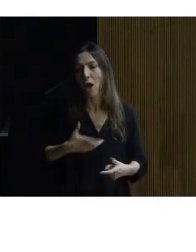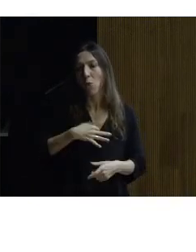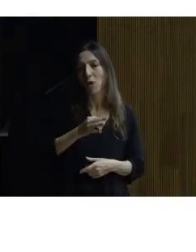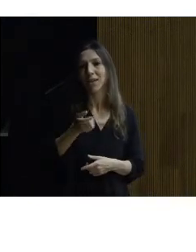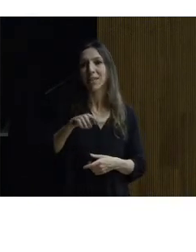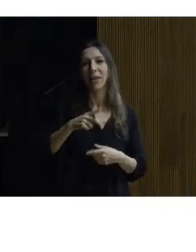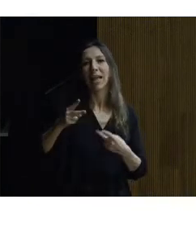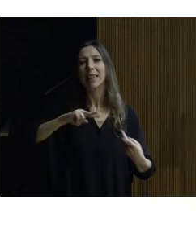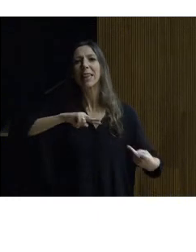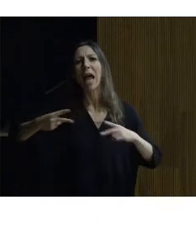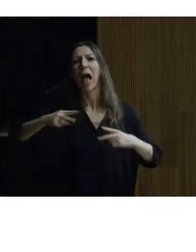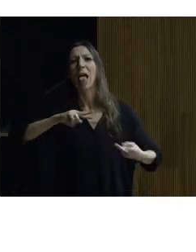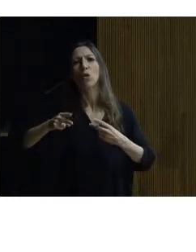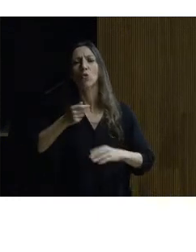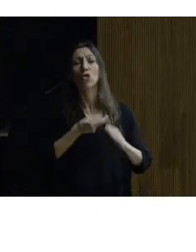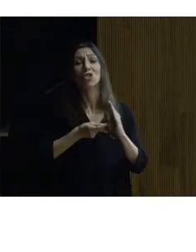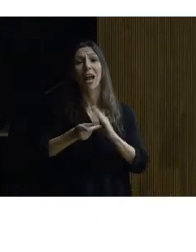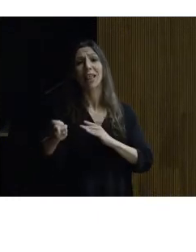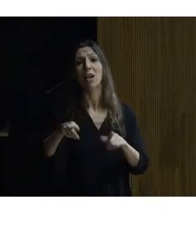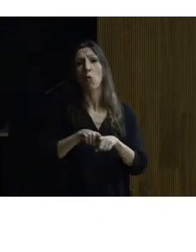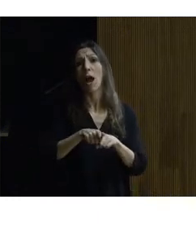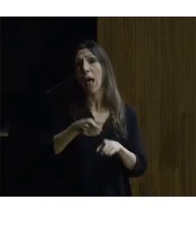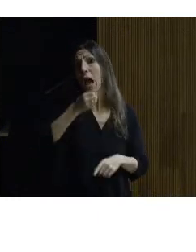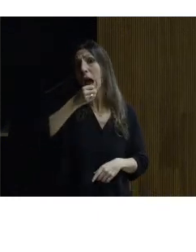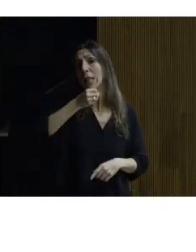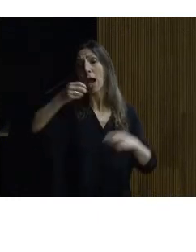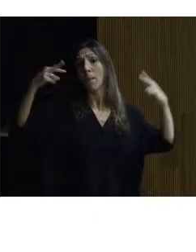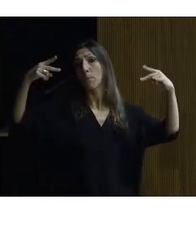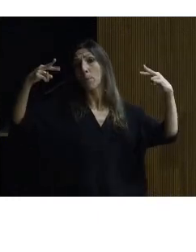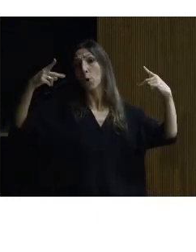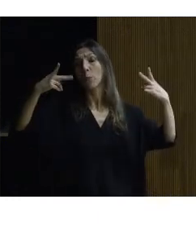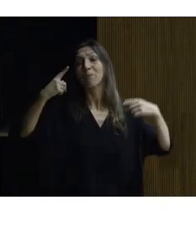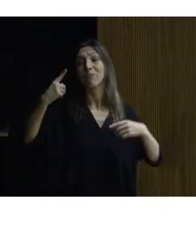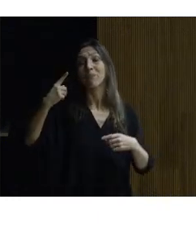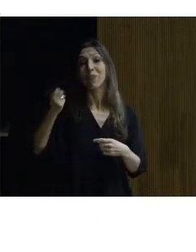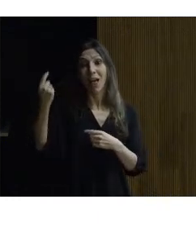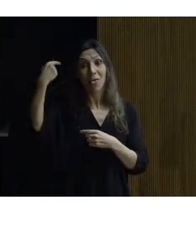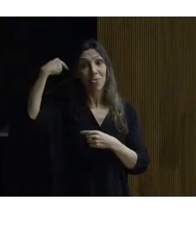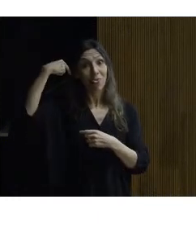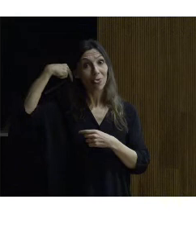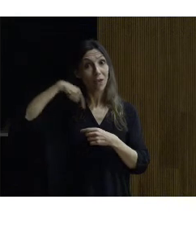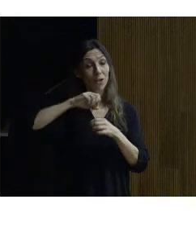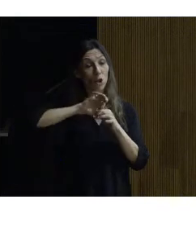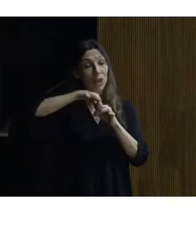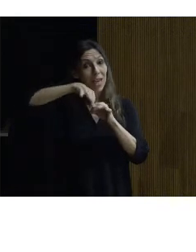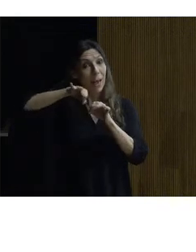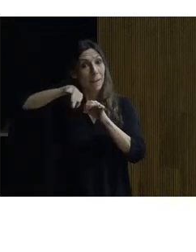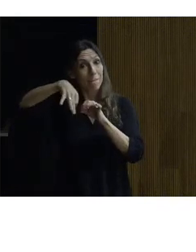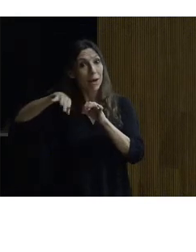altavoz que va a ser el que va a estar alimentando de sonido a través de la prótesis al tímpano en este caso para el audífono